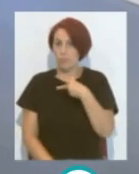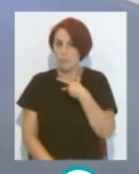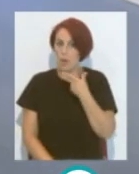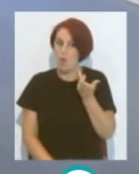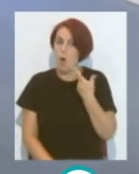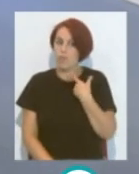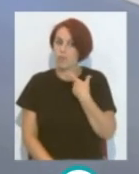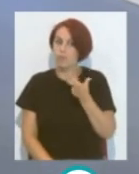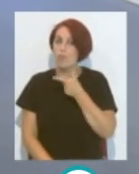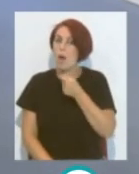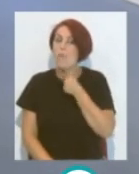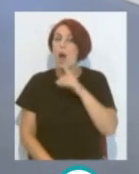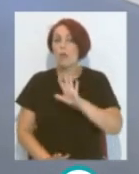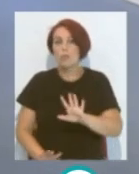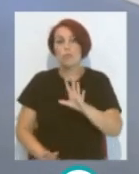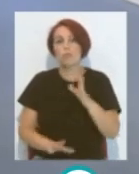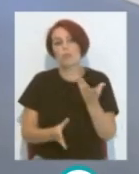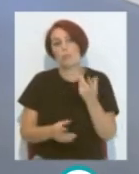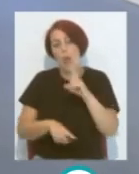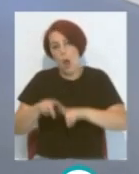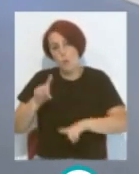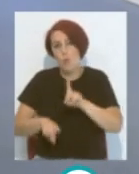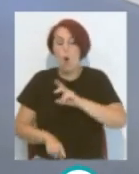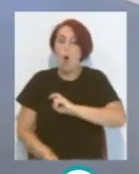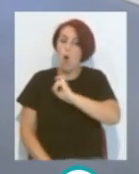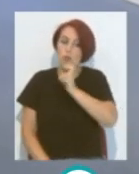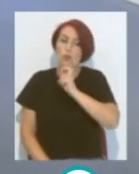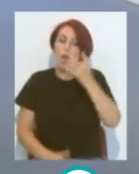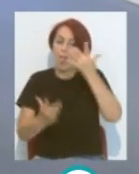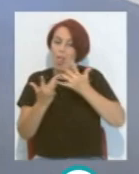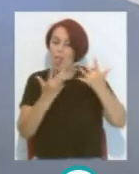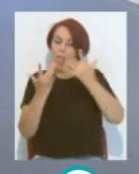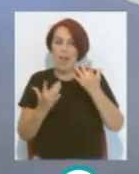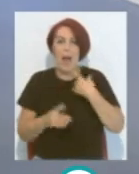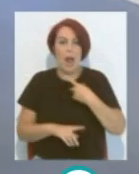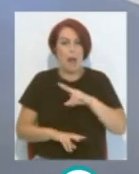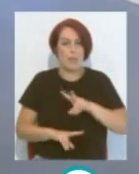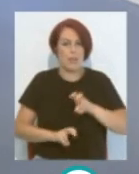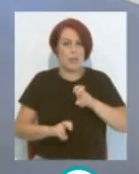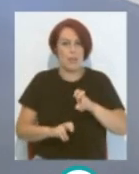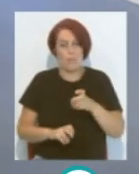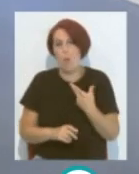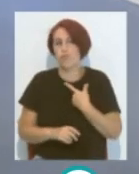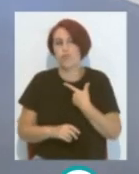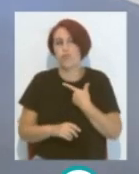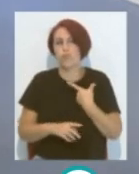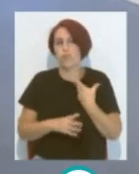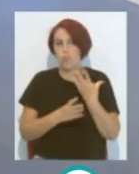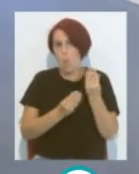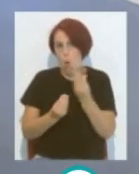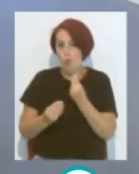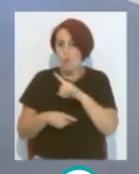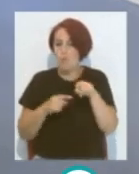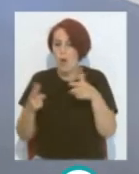Pero muchos o algunos muchos después se fueron convenciendo Al principio eran más pero después han empezado a cambiarse de